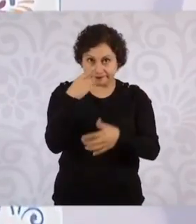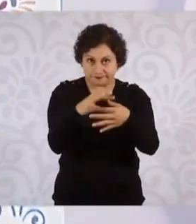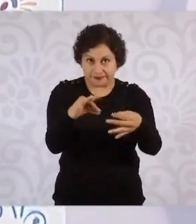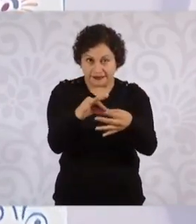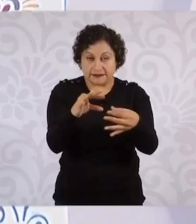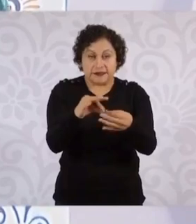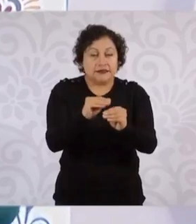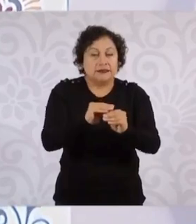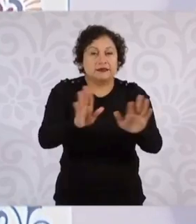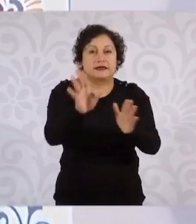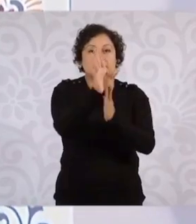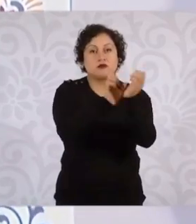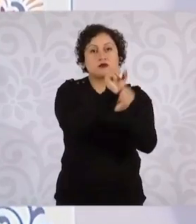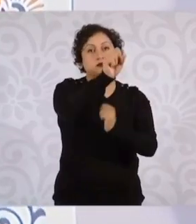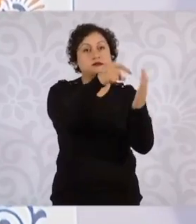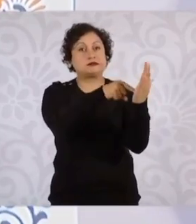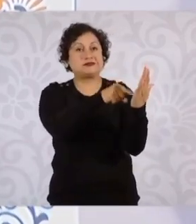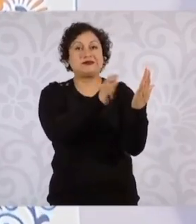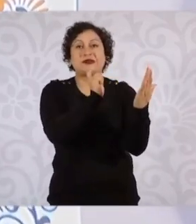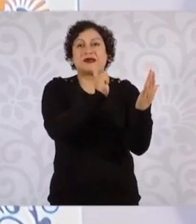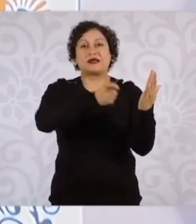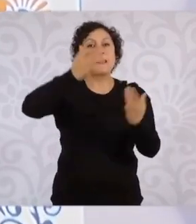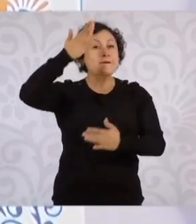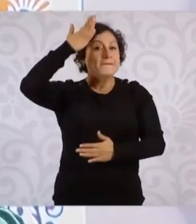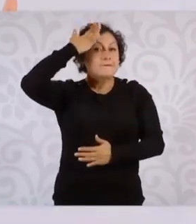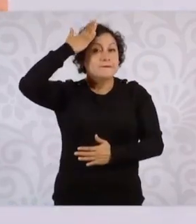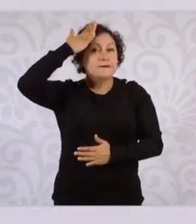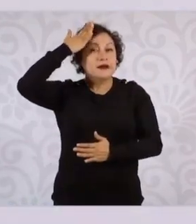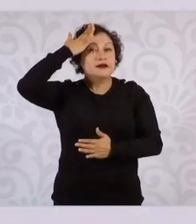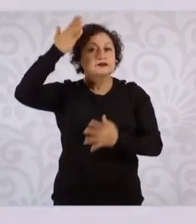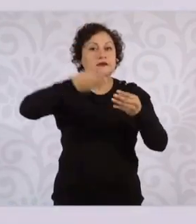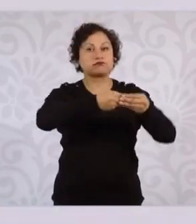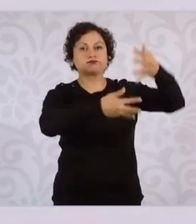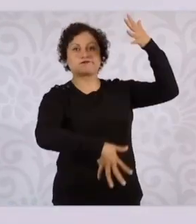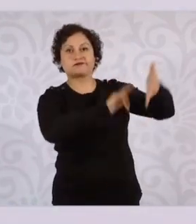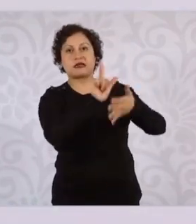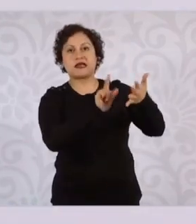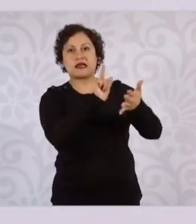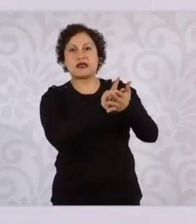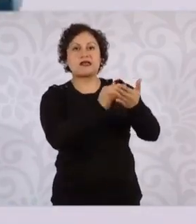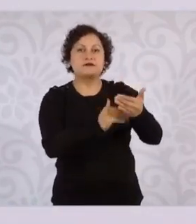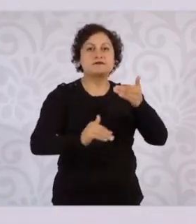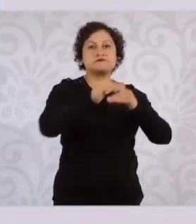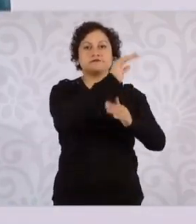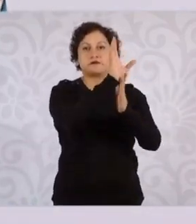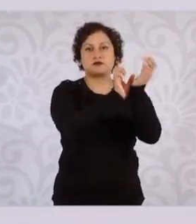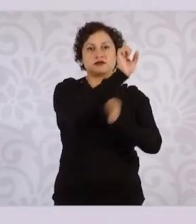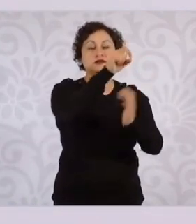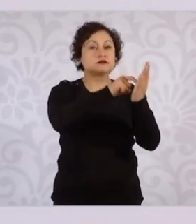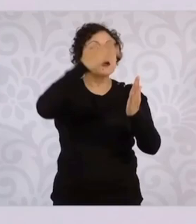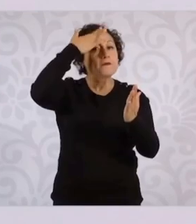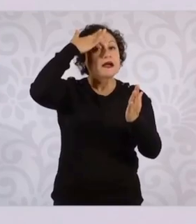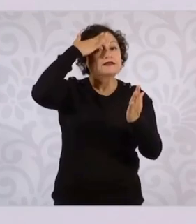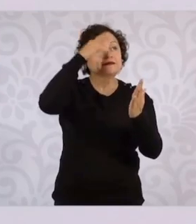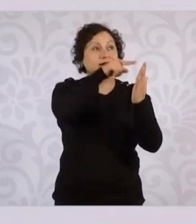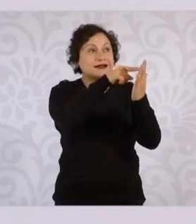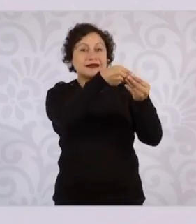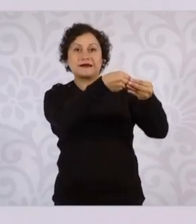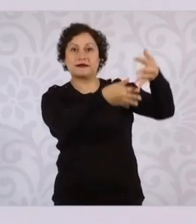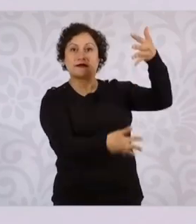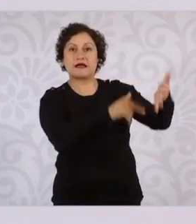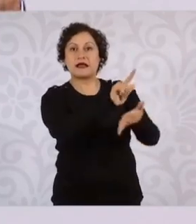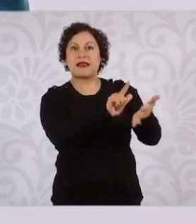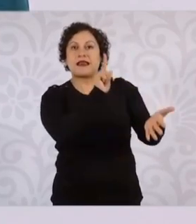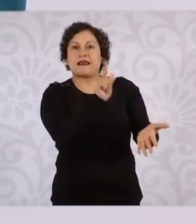máxima de todas las leyes y ahí se desprenden todas las leyes secundarias.